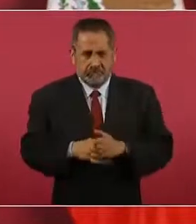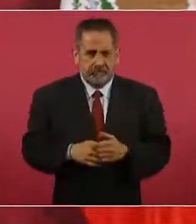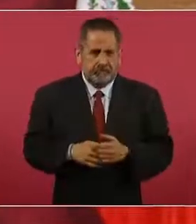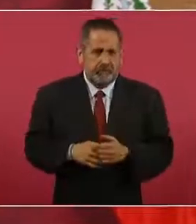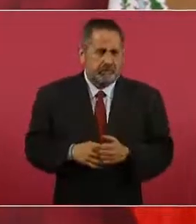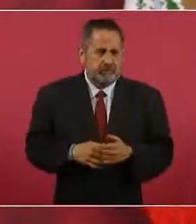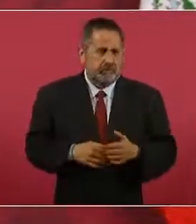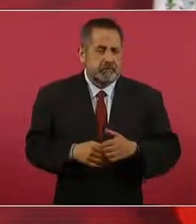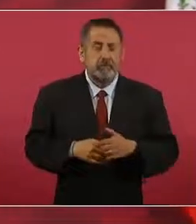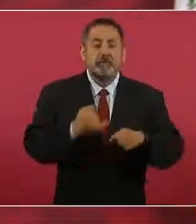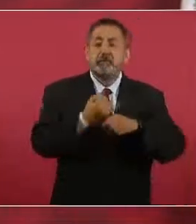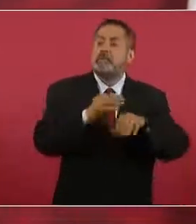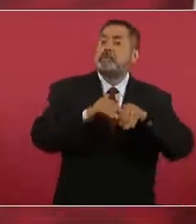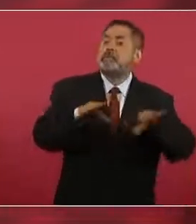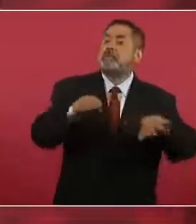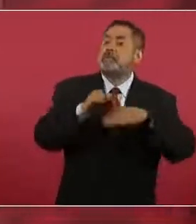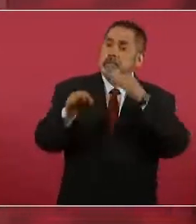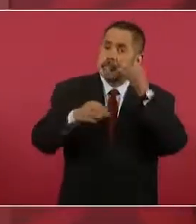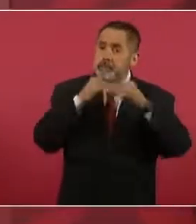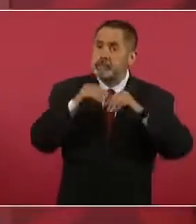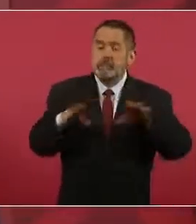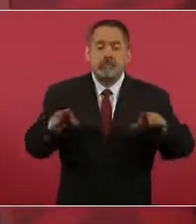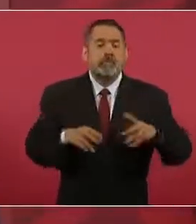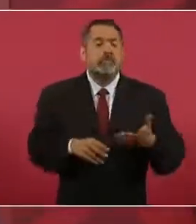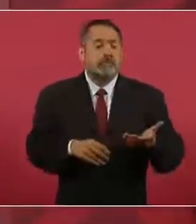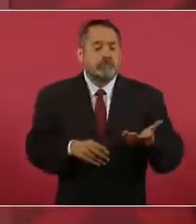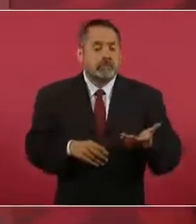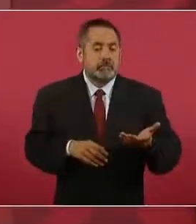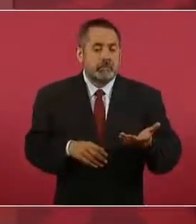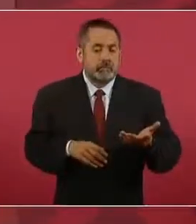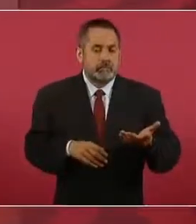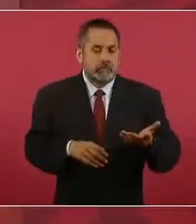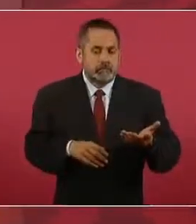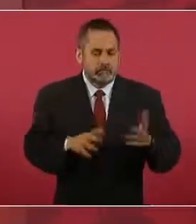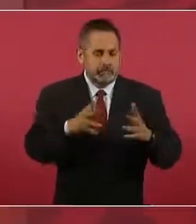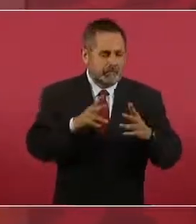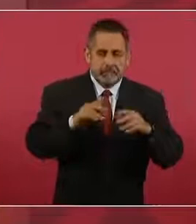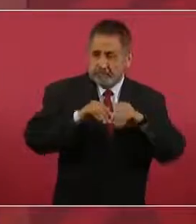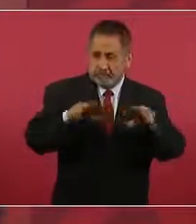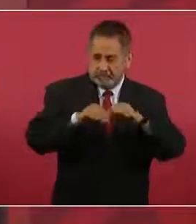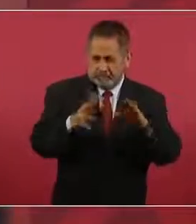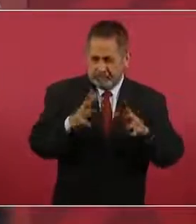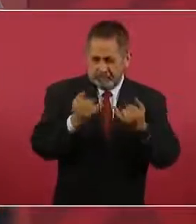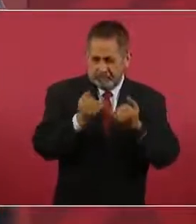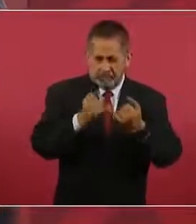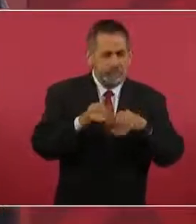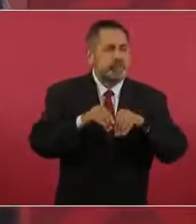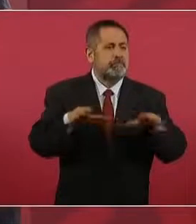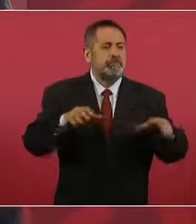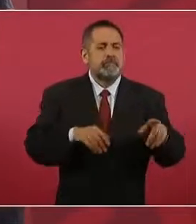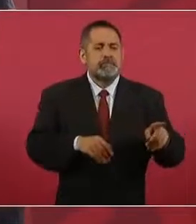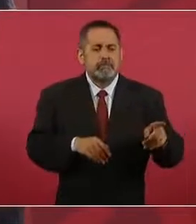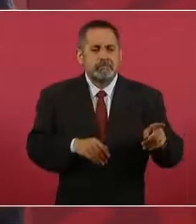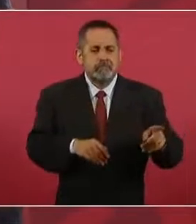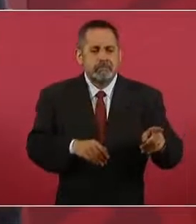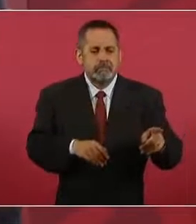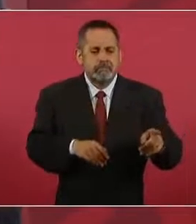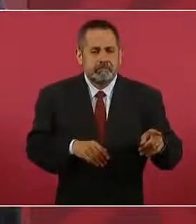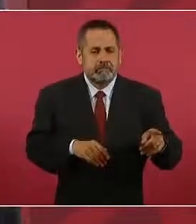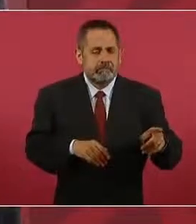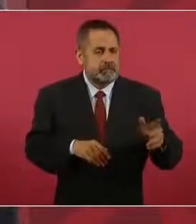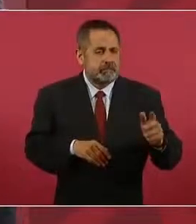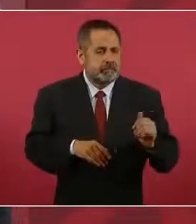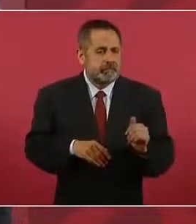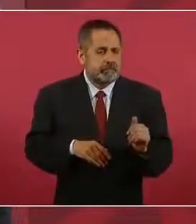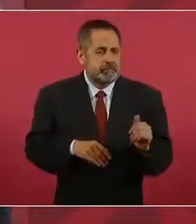sale información parecida, que no voy